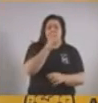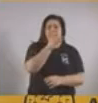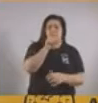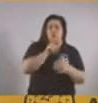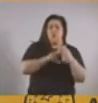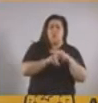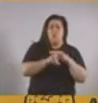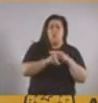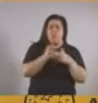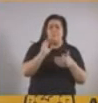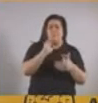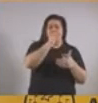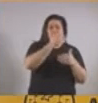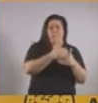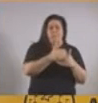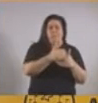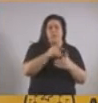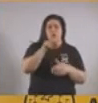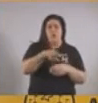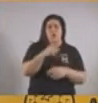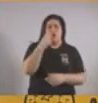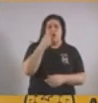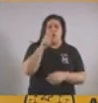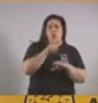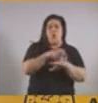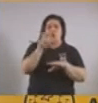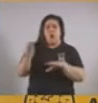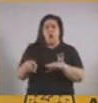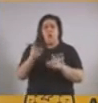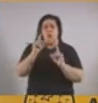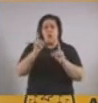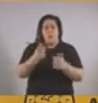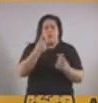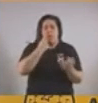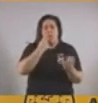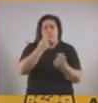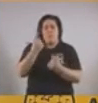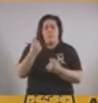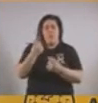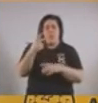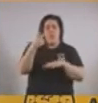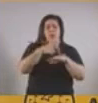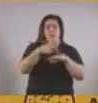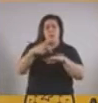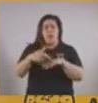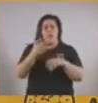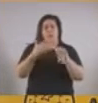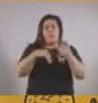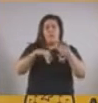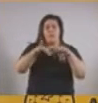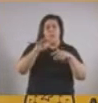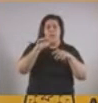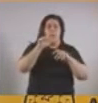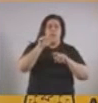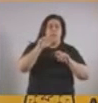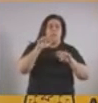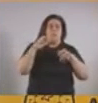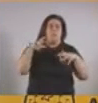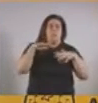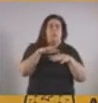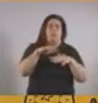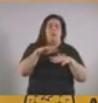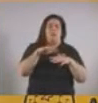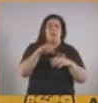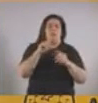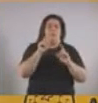vamos a poner controles en los centros de transbordos, en las cabeceras, en las paradas de mayor circulación de gente, y